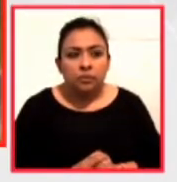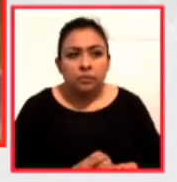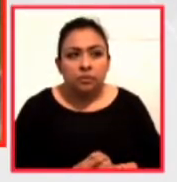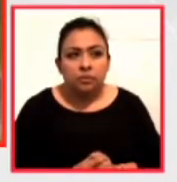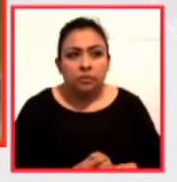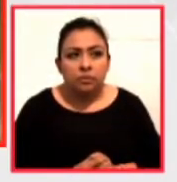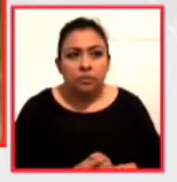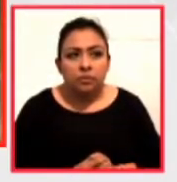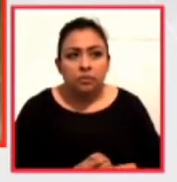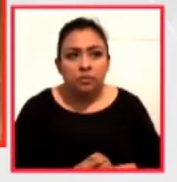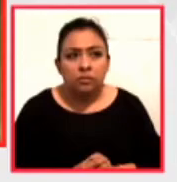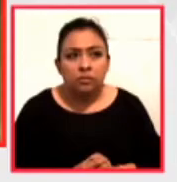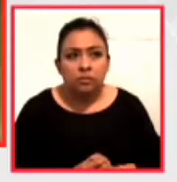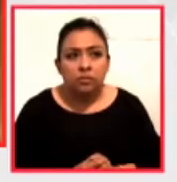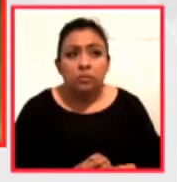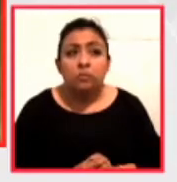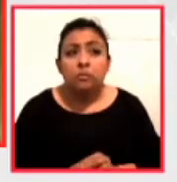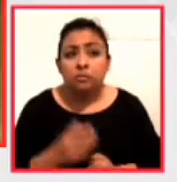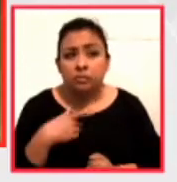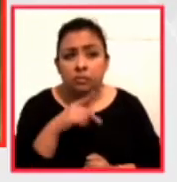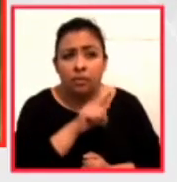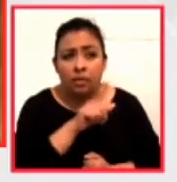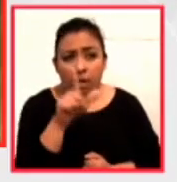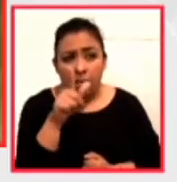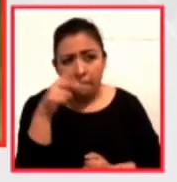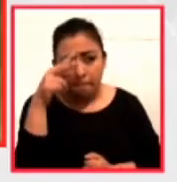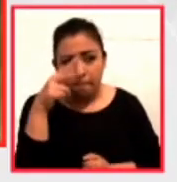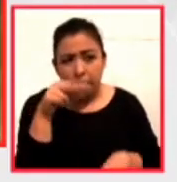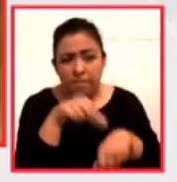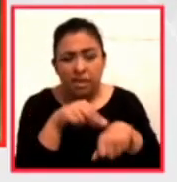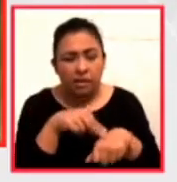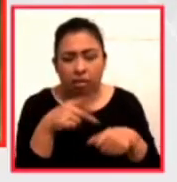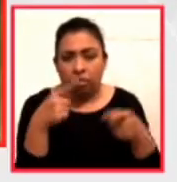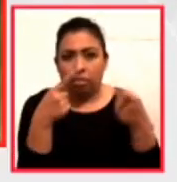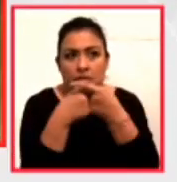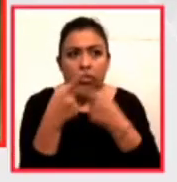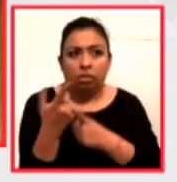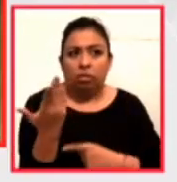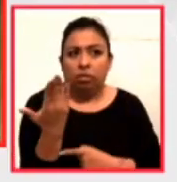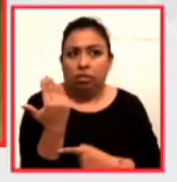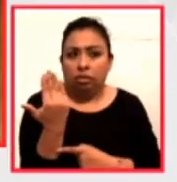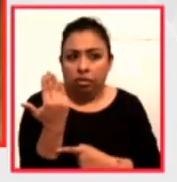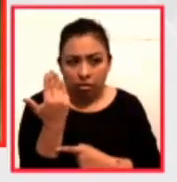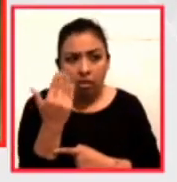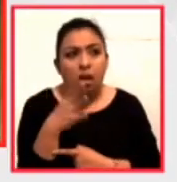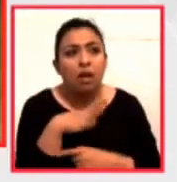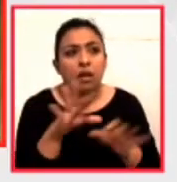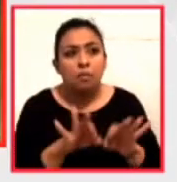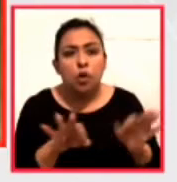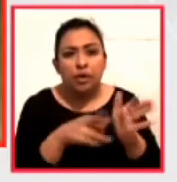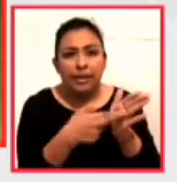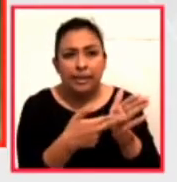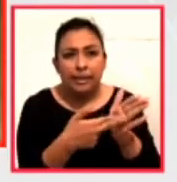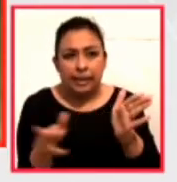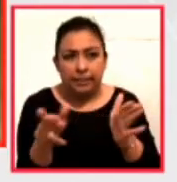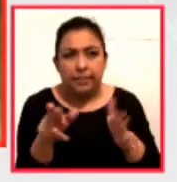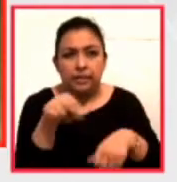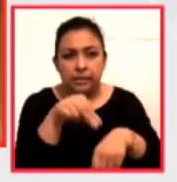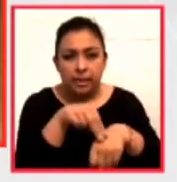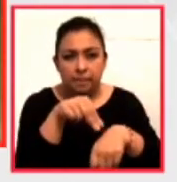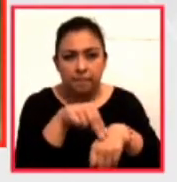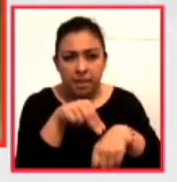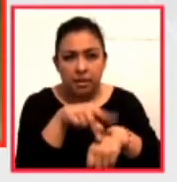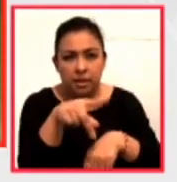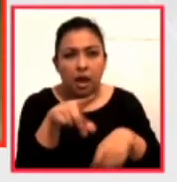Tantas especialidades médicas desorientan. Hace poco, en una prestigiosa revista médica, un